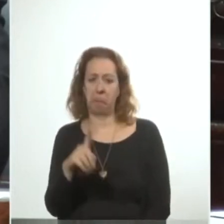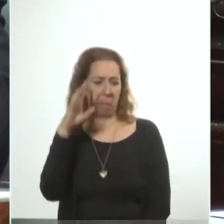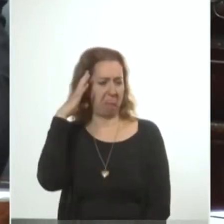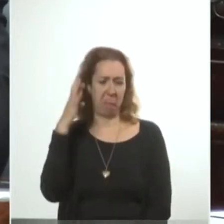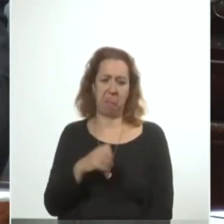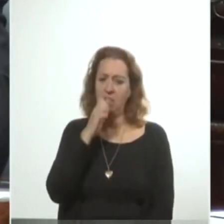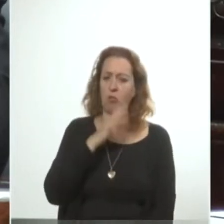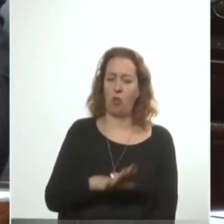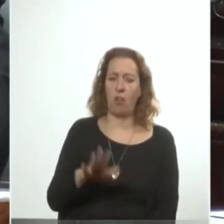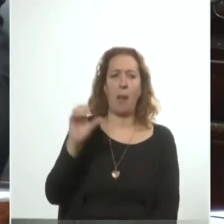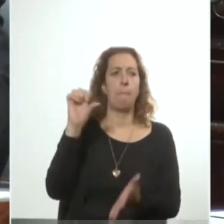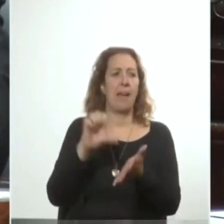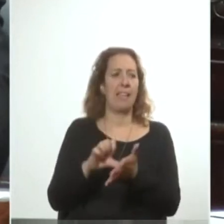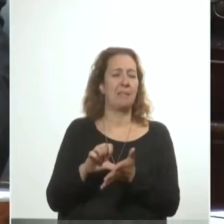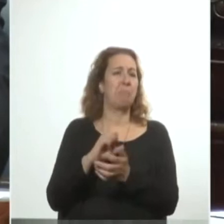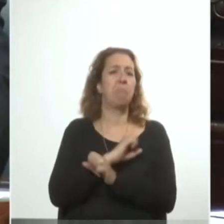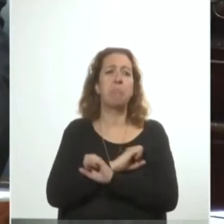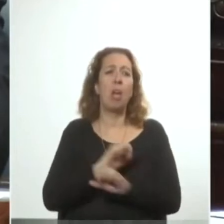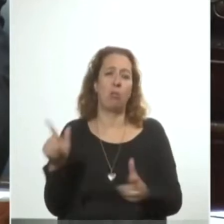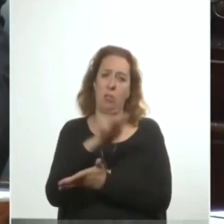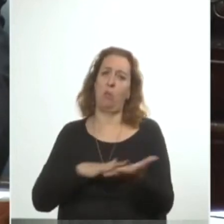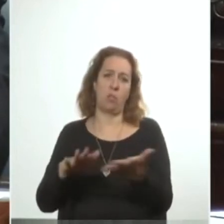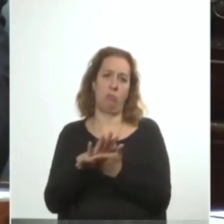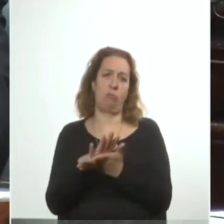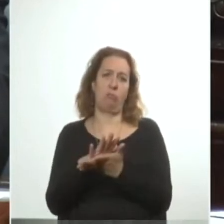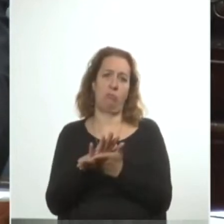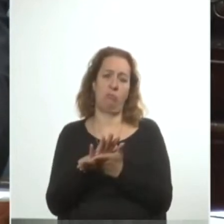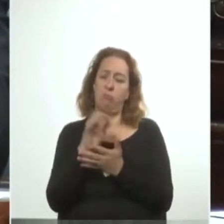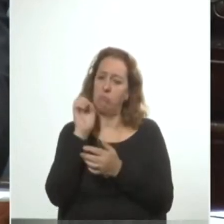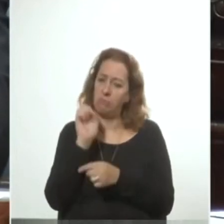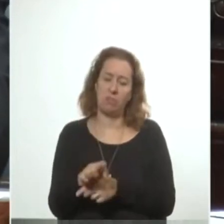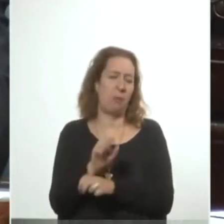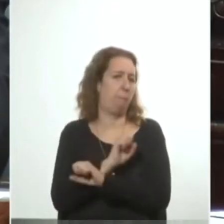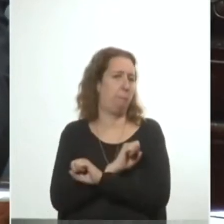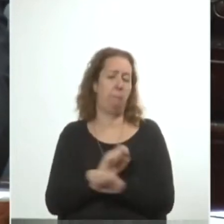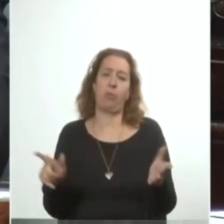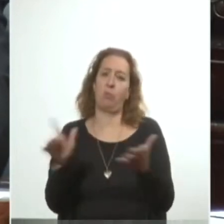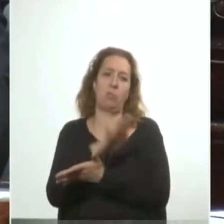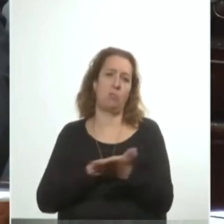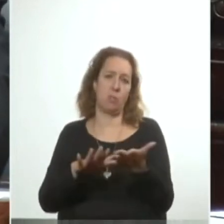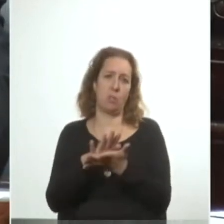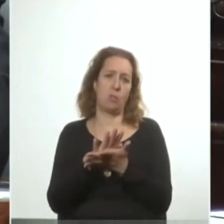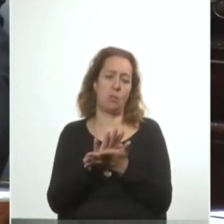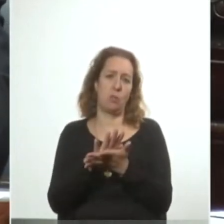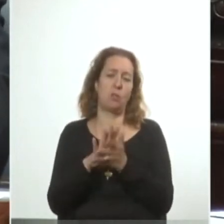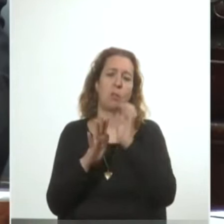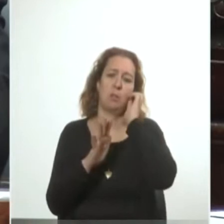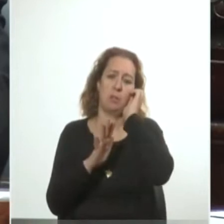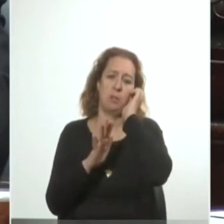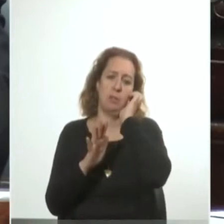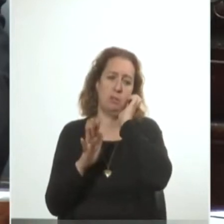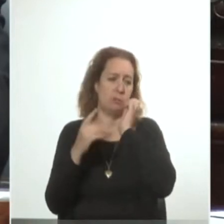historia del país registre tragedia mayor. No creo que episodio alguno comprometa cosas tan importantes